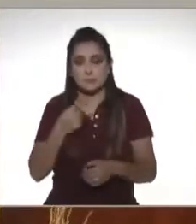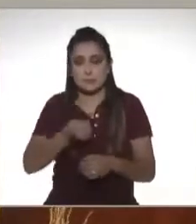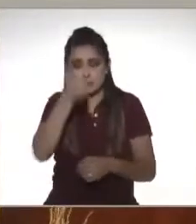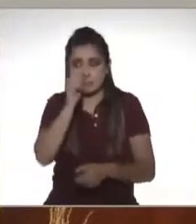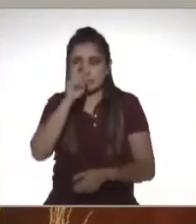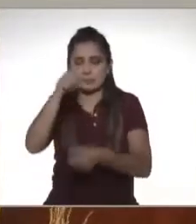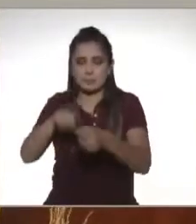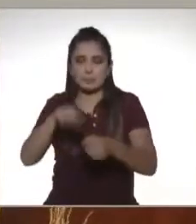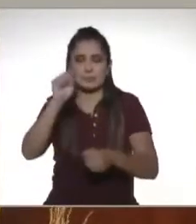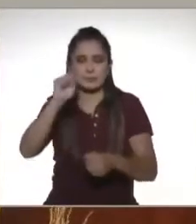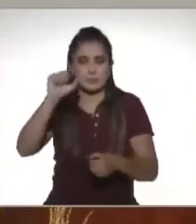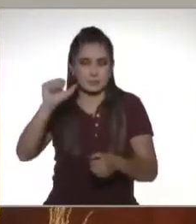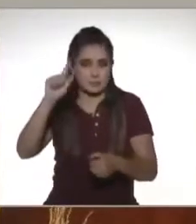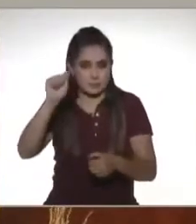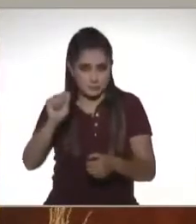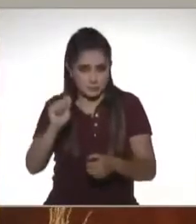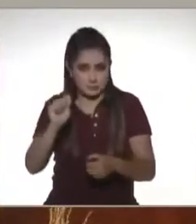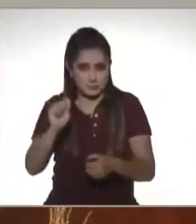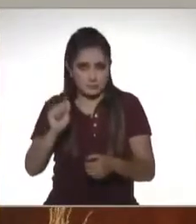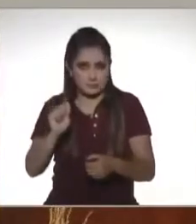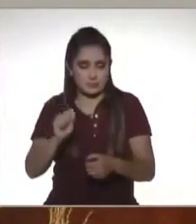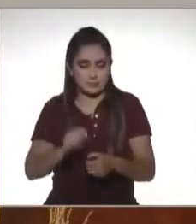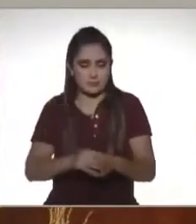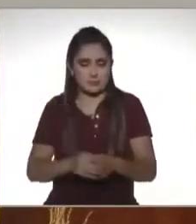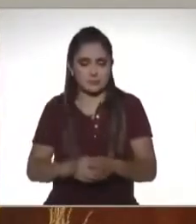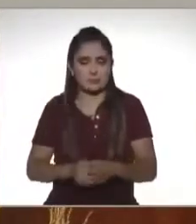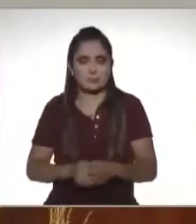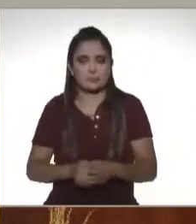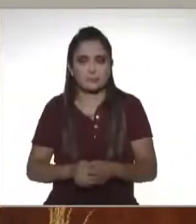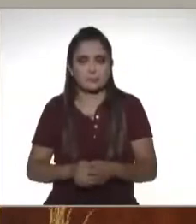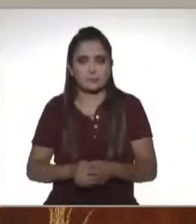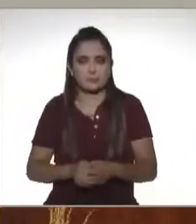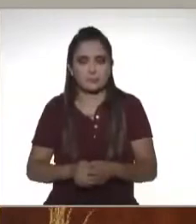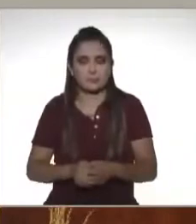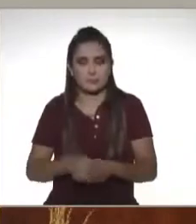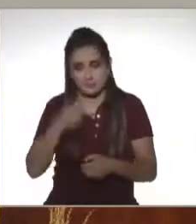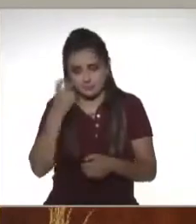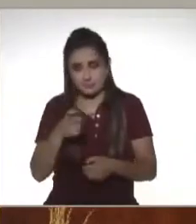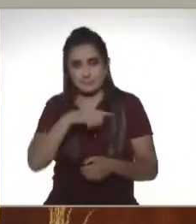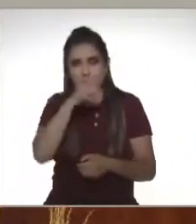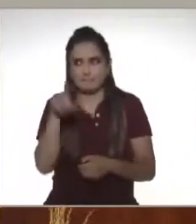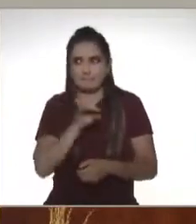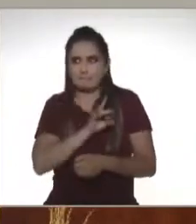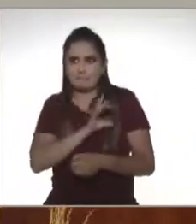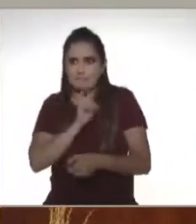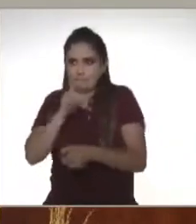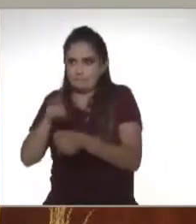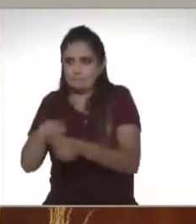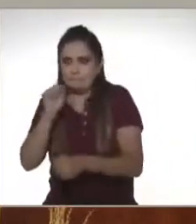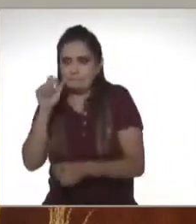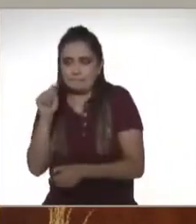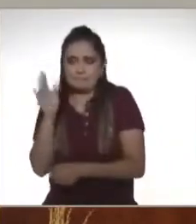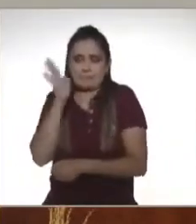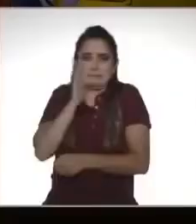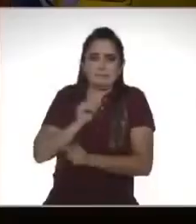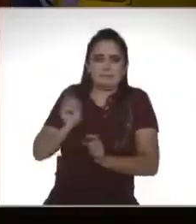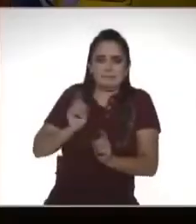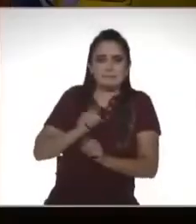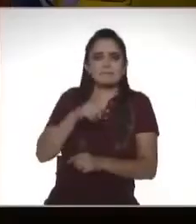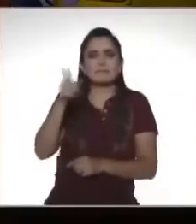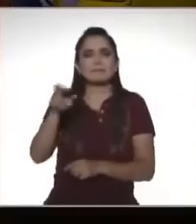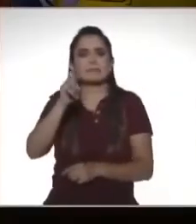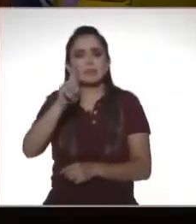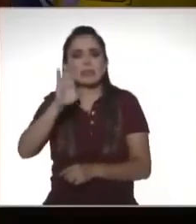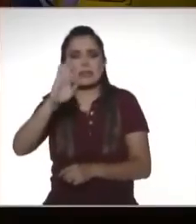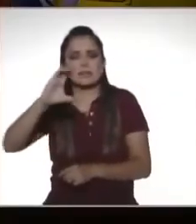el Registro Federal de Contribuyentes. El siguiente paso, que a muchos les da miedo, pero a ver, ¿qué es el Registro Federal de